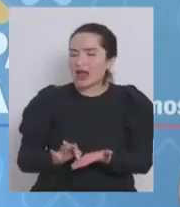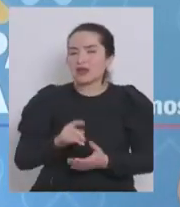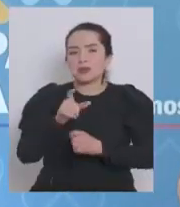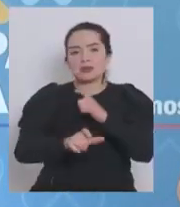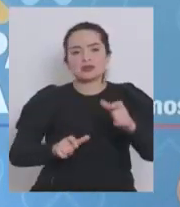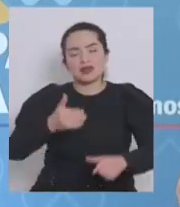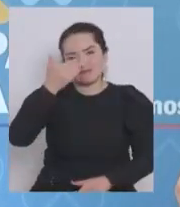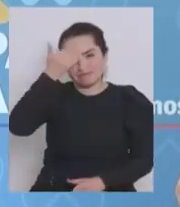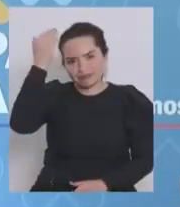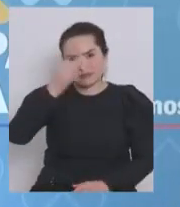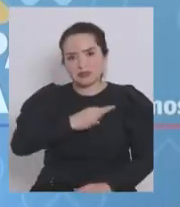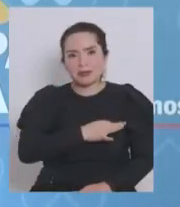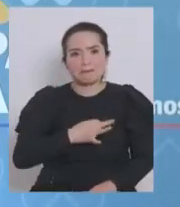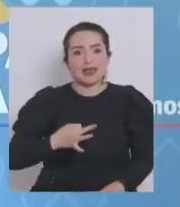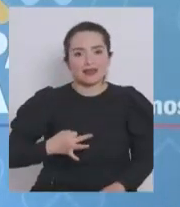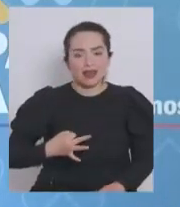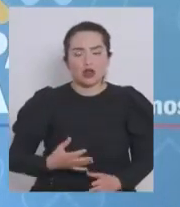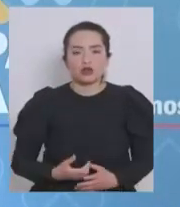expertos del ministerio,